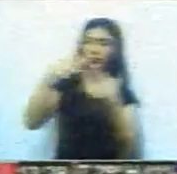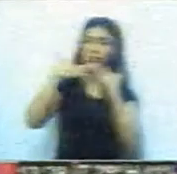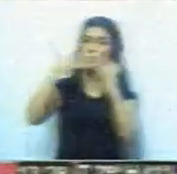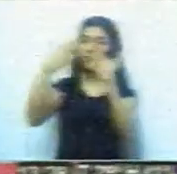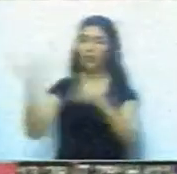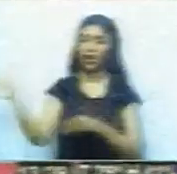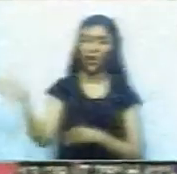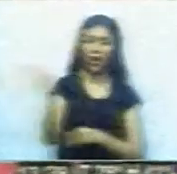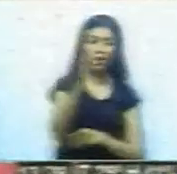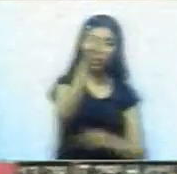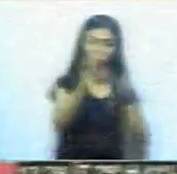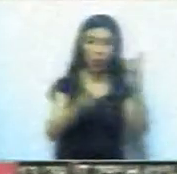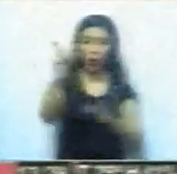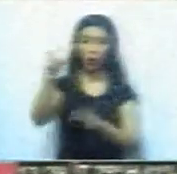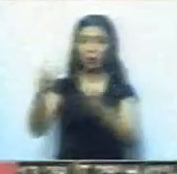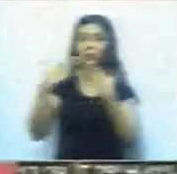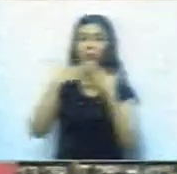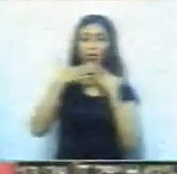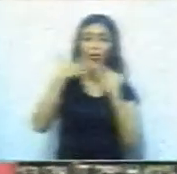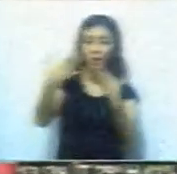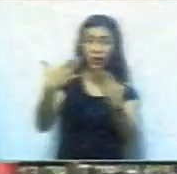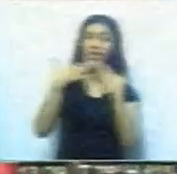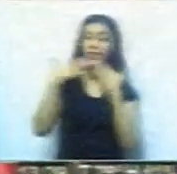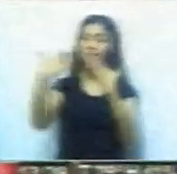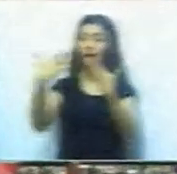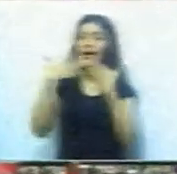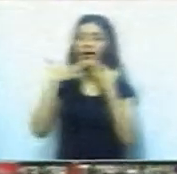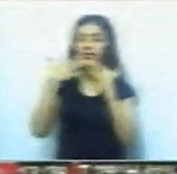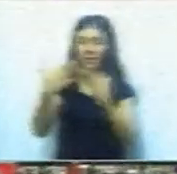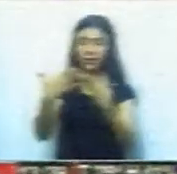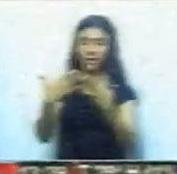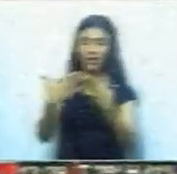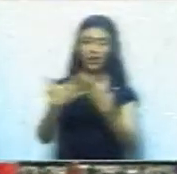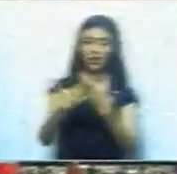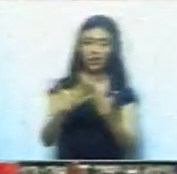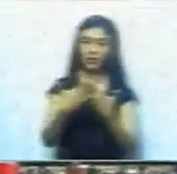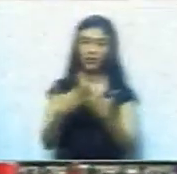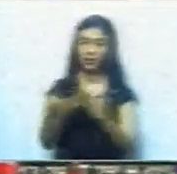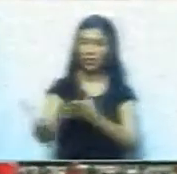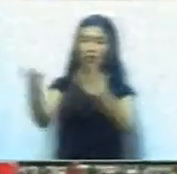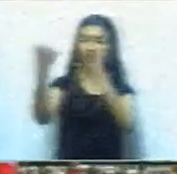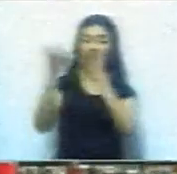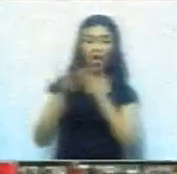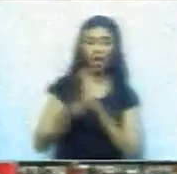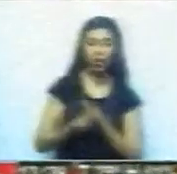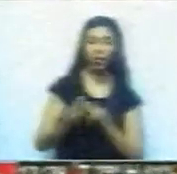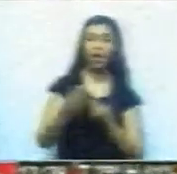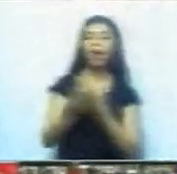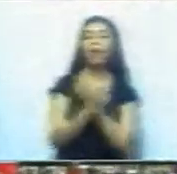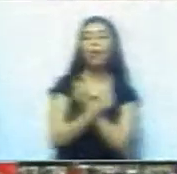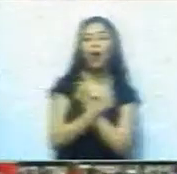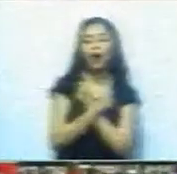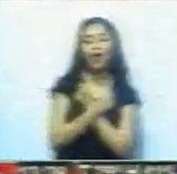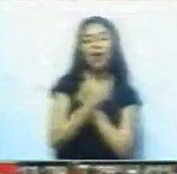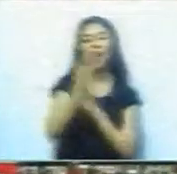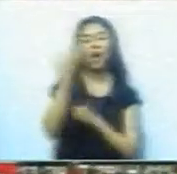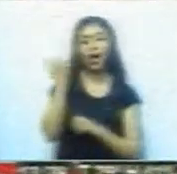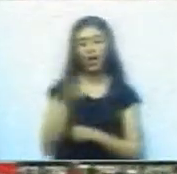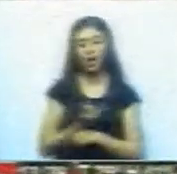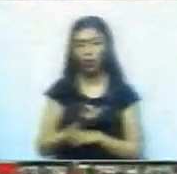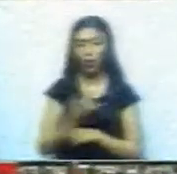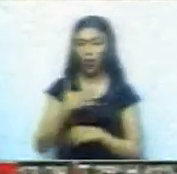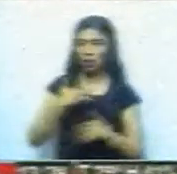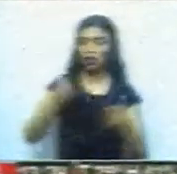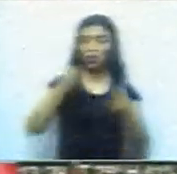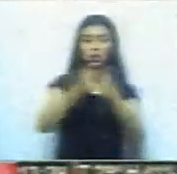Perico, por tanto cariño, por tanto afecto hacia nosotros. Hemos realmente hecho un laburo a pulmón, tratando de